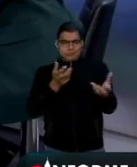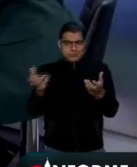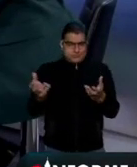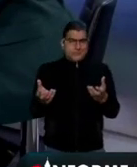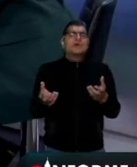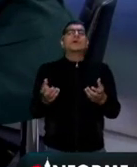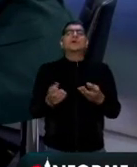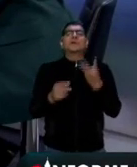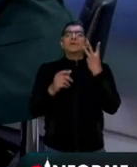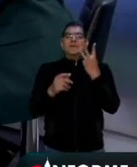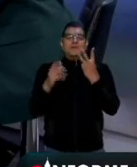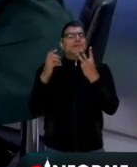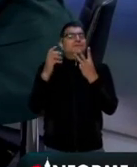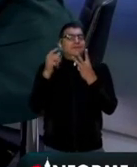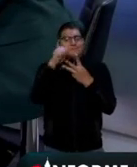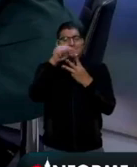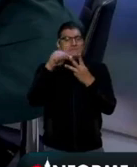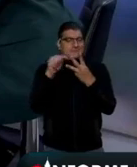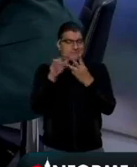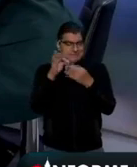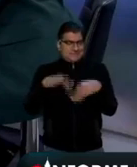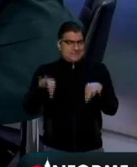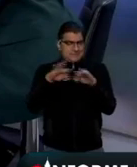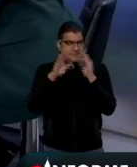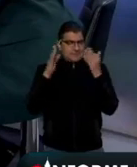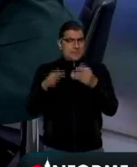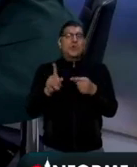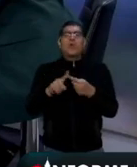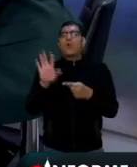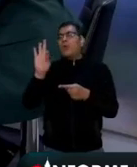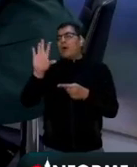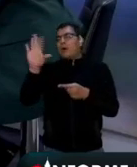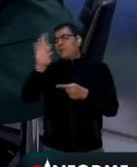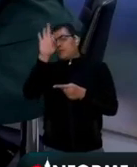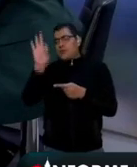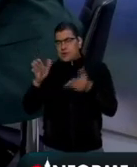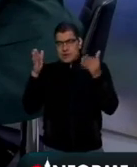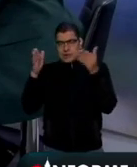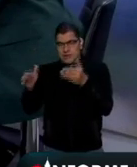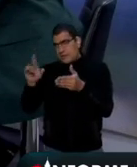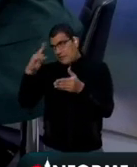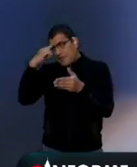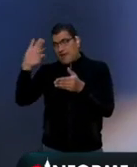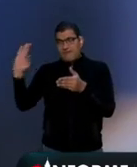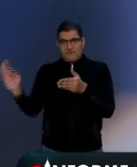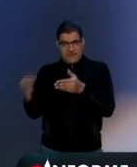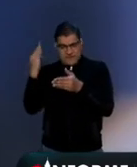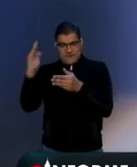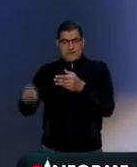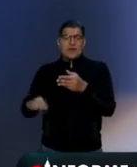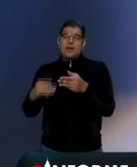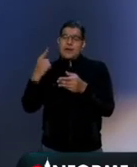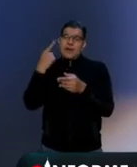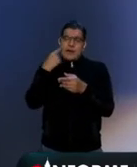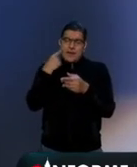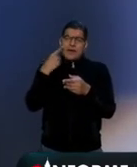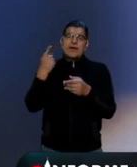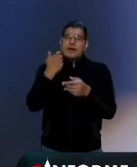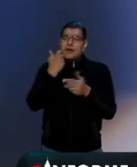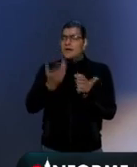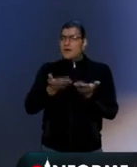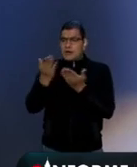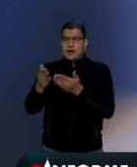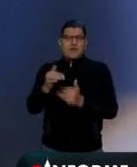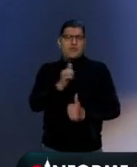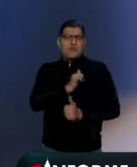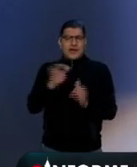tres rubros muy específicos. 45% a la federación, pretenden que se vaya a